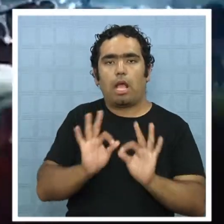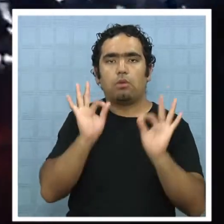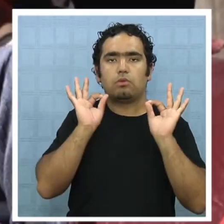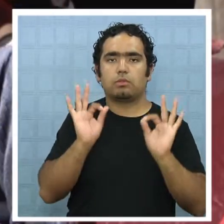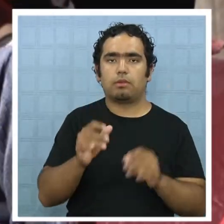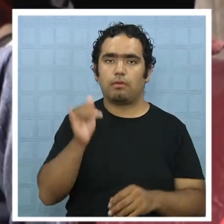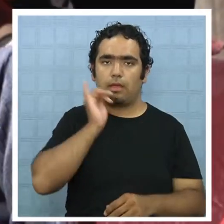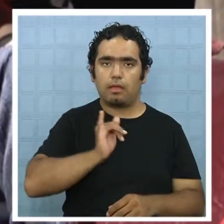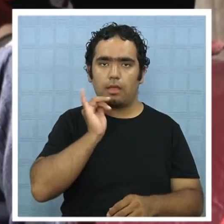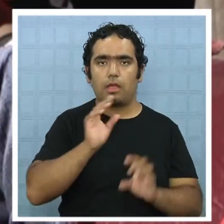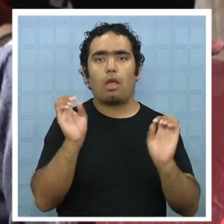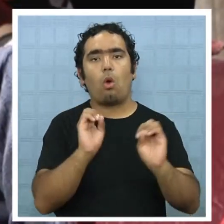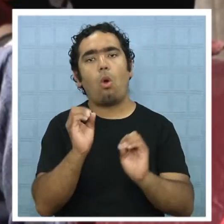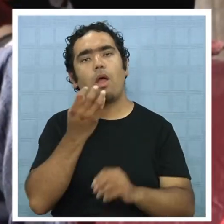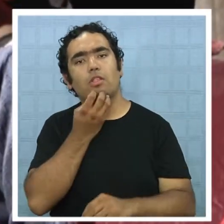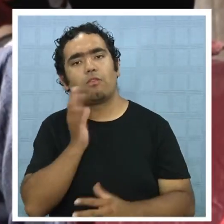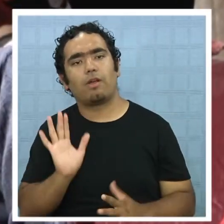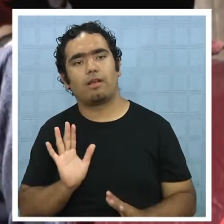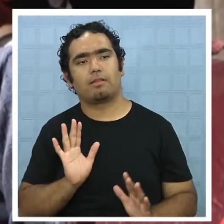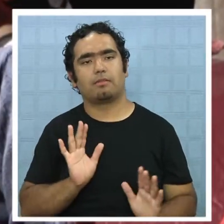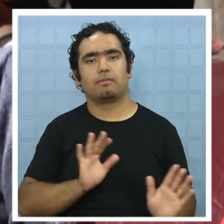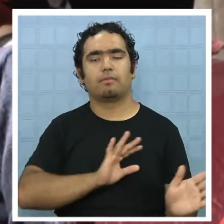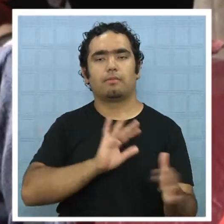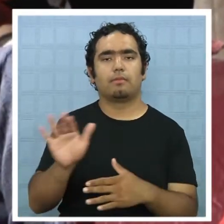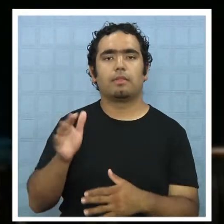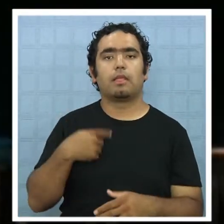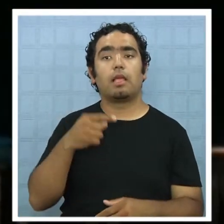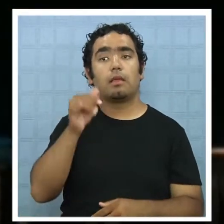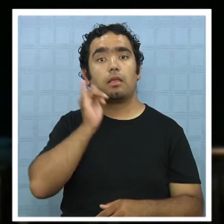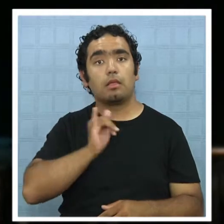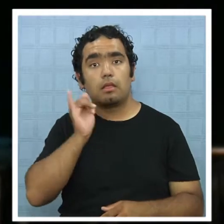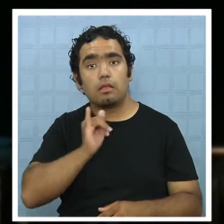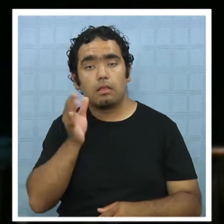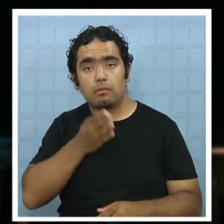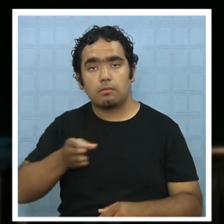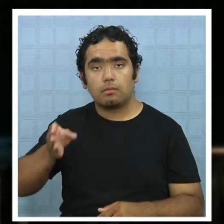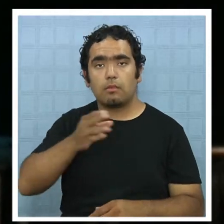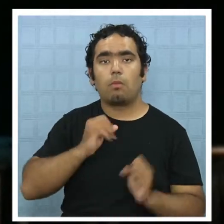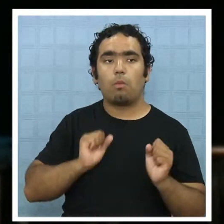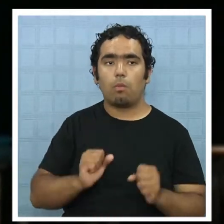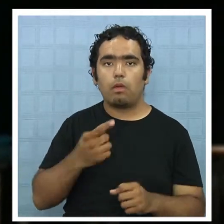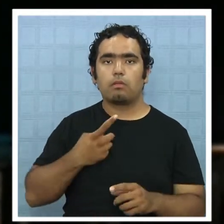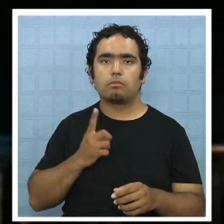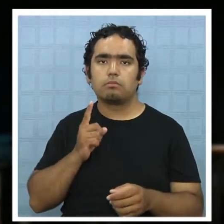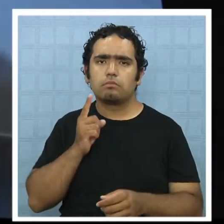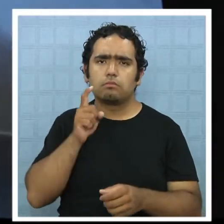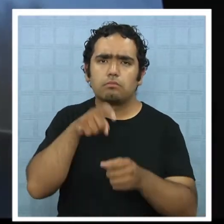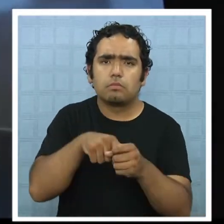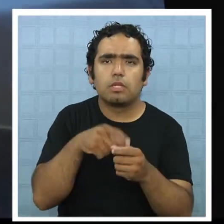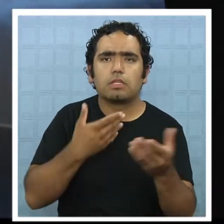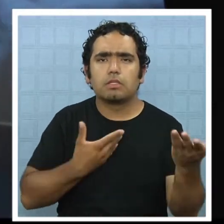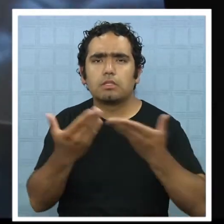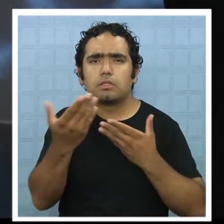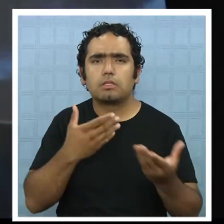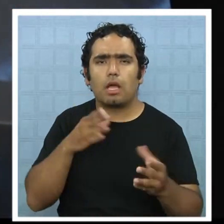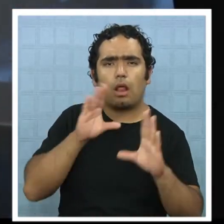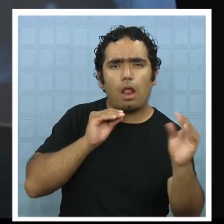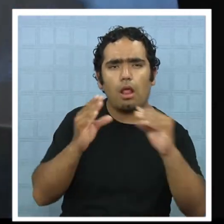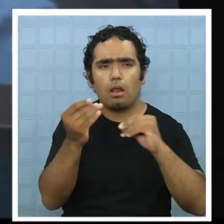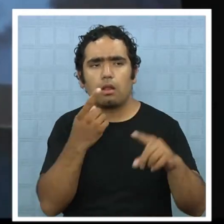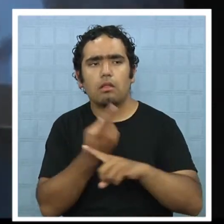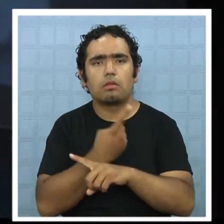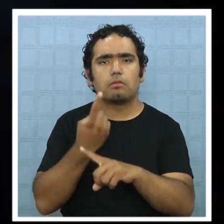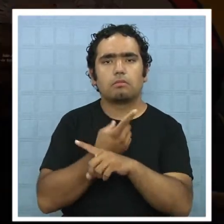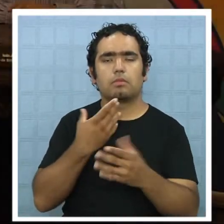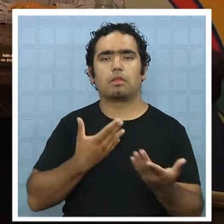exclusivas para Iquique y para Antofagasta. Además, los iquiqueños tendrán la posibilidad de participar de charlas y encuentros con los artistas